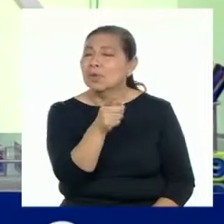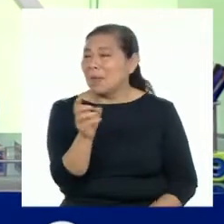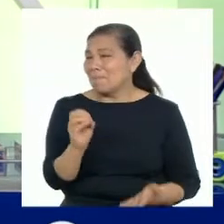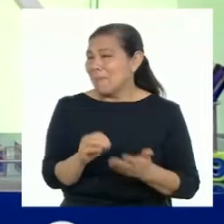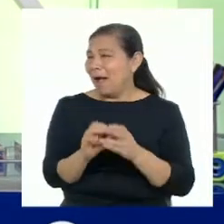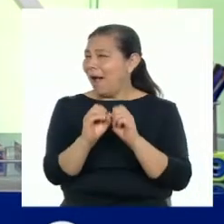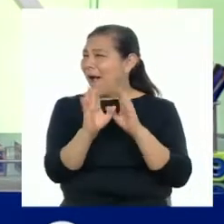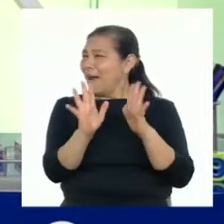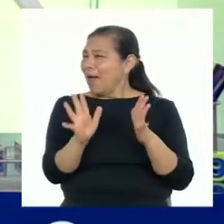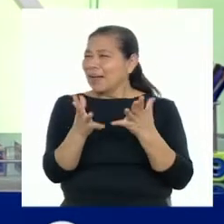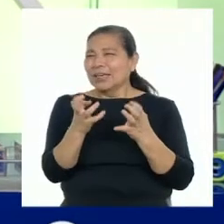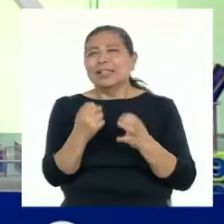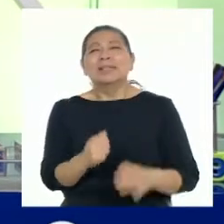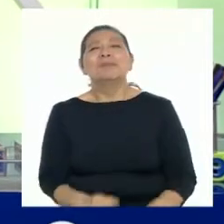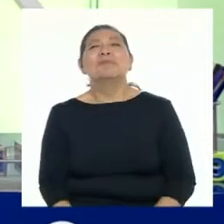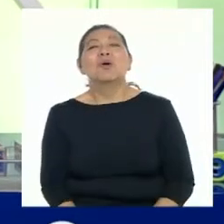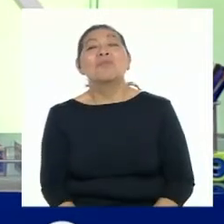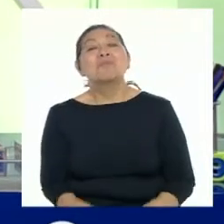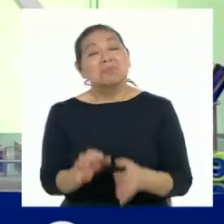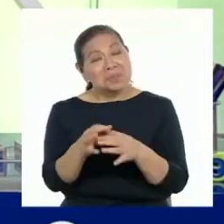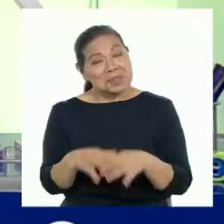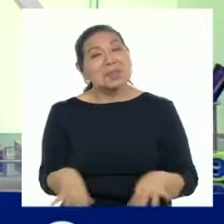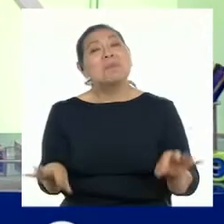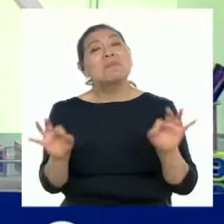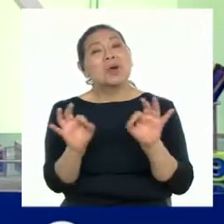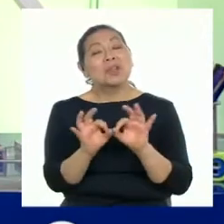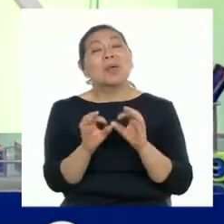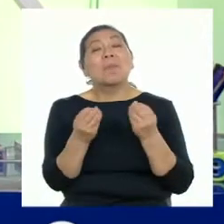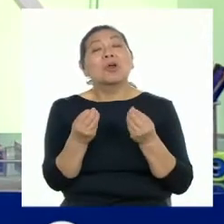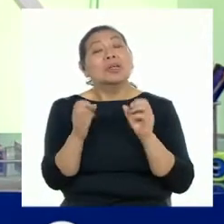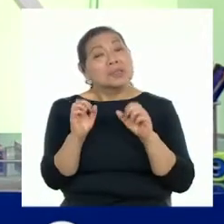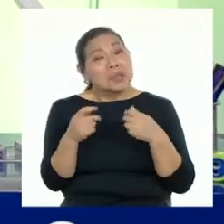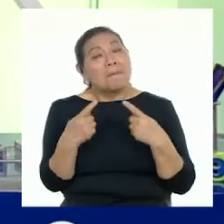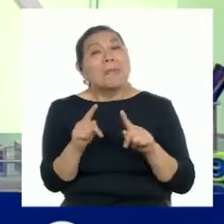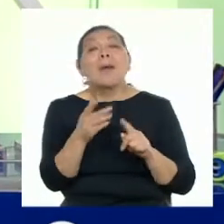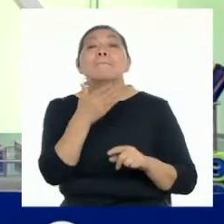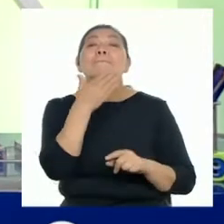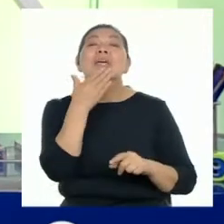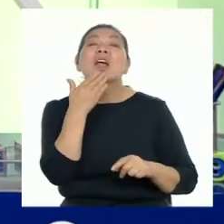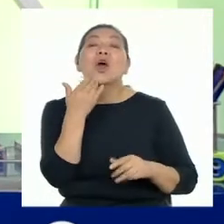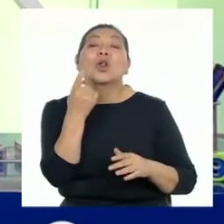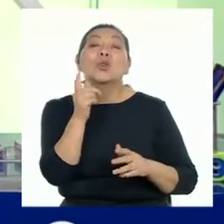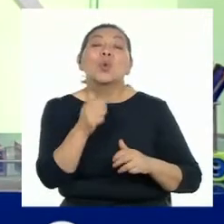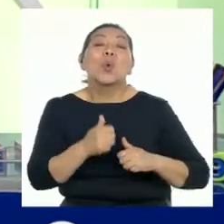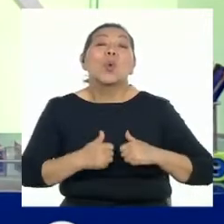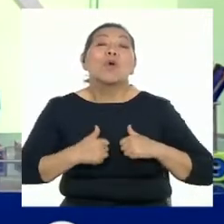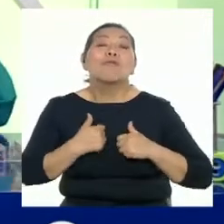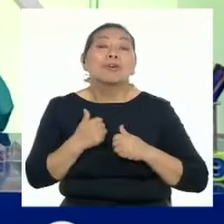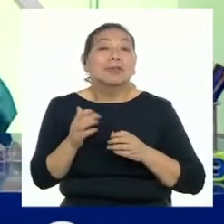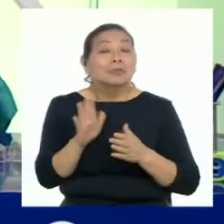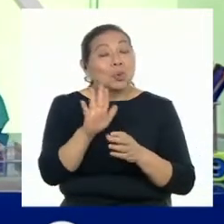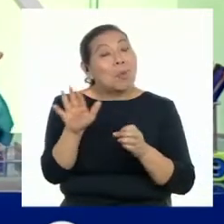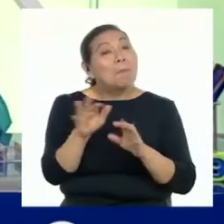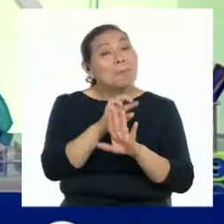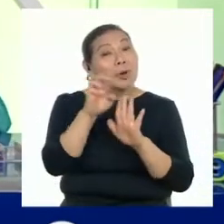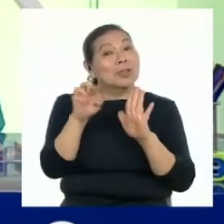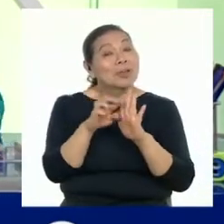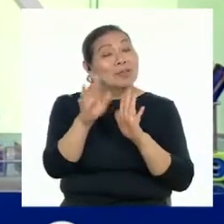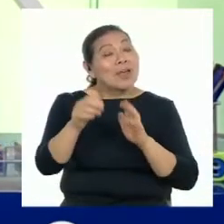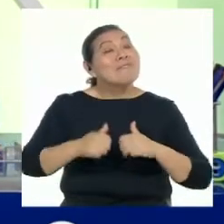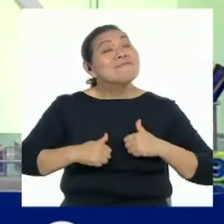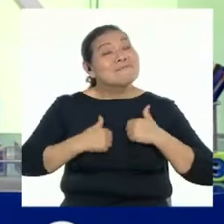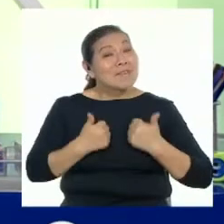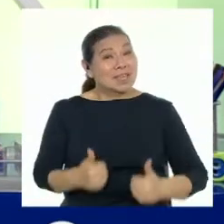claridad en las metas que queremos alcanzar es muy importante porque nos va a permitir tomar mejores decisiones y lograr completar nuestro proyecto de vida.